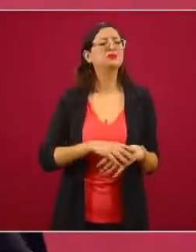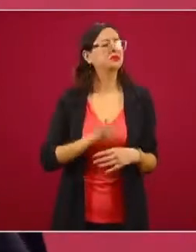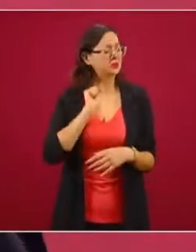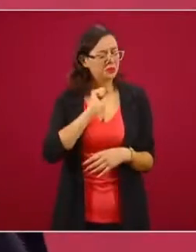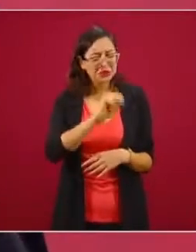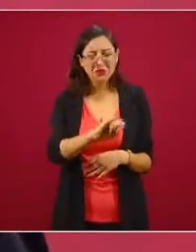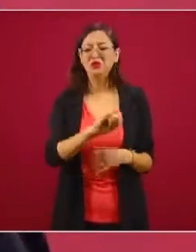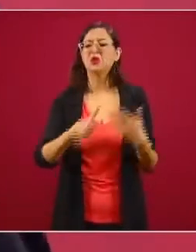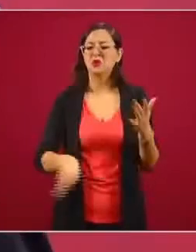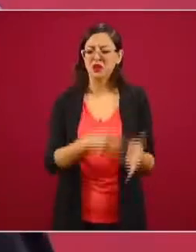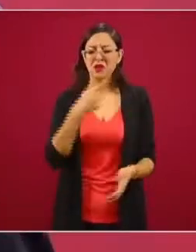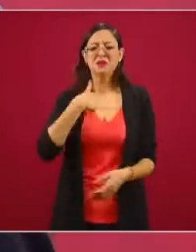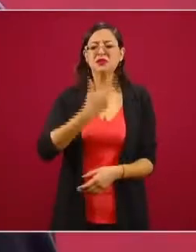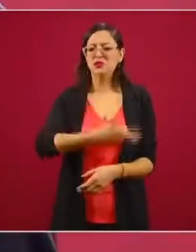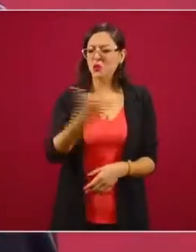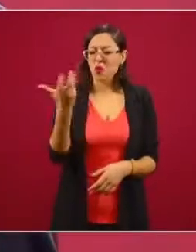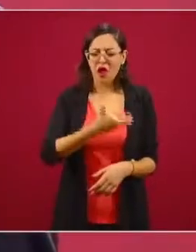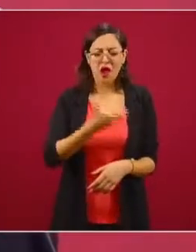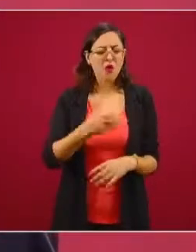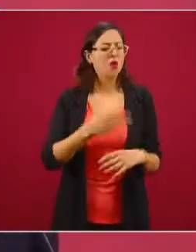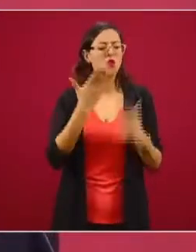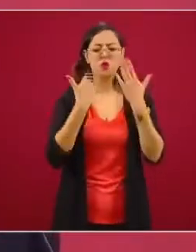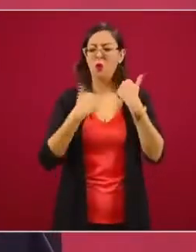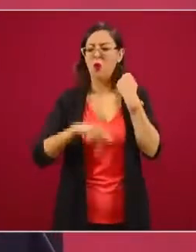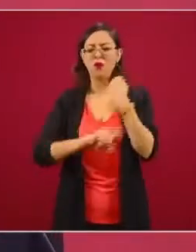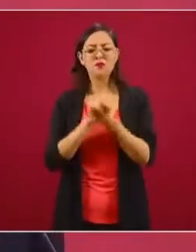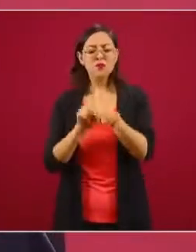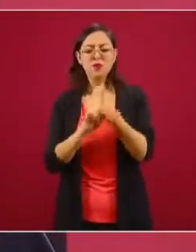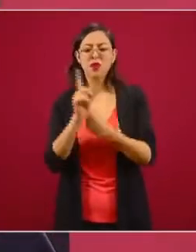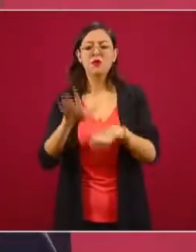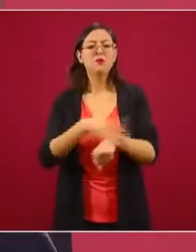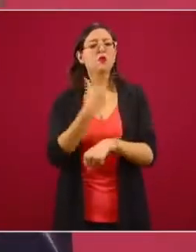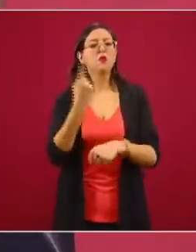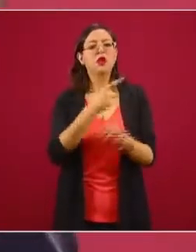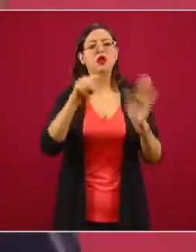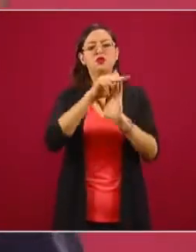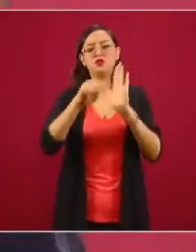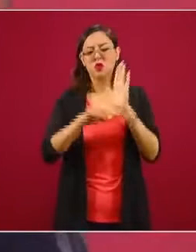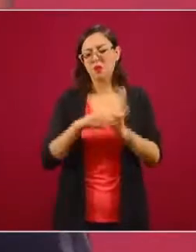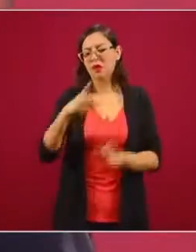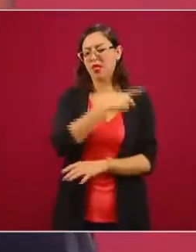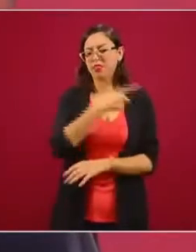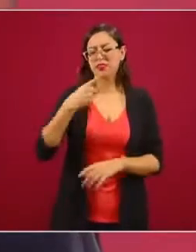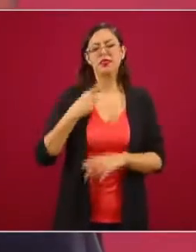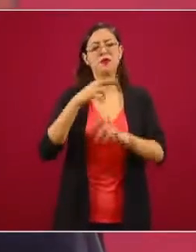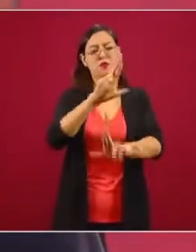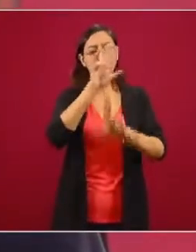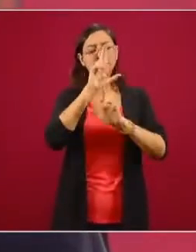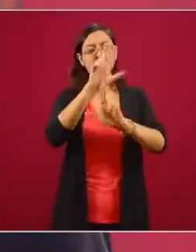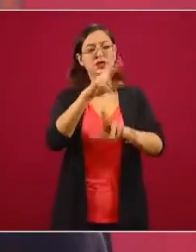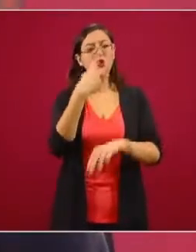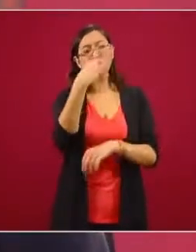hacer porque tengo que ser respetuosos de las normas que tienen